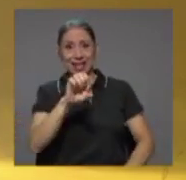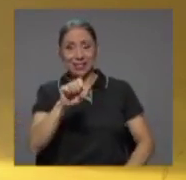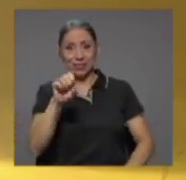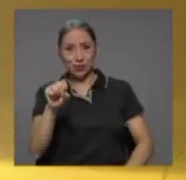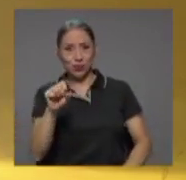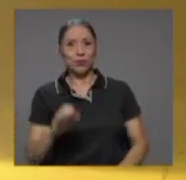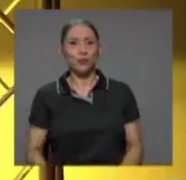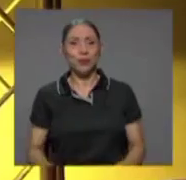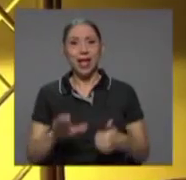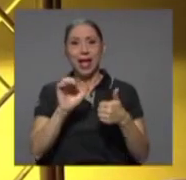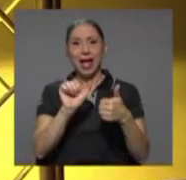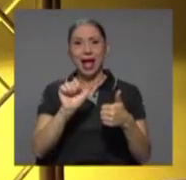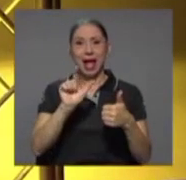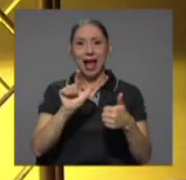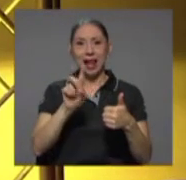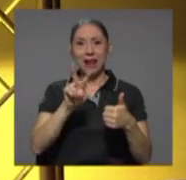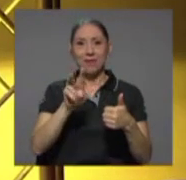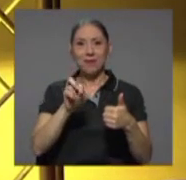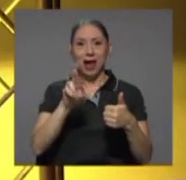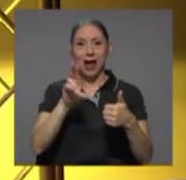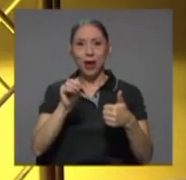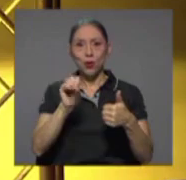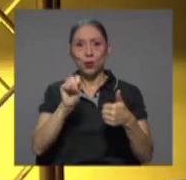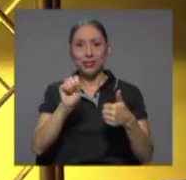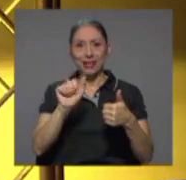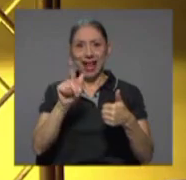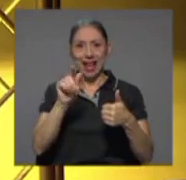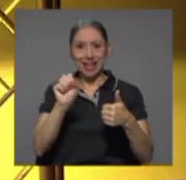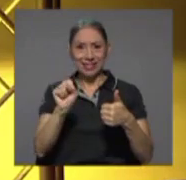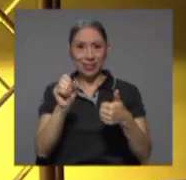don Álvaro Salas, el doctor Salas,